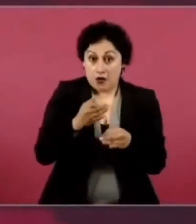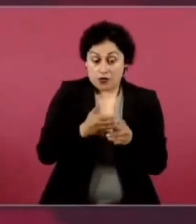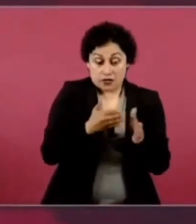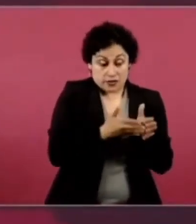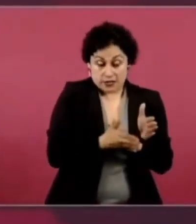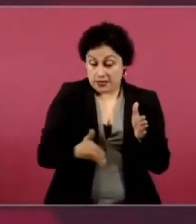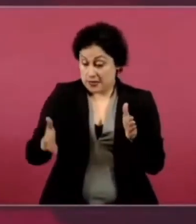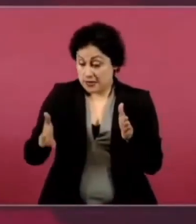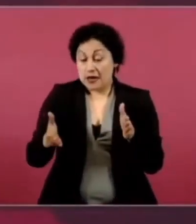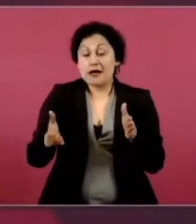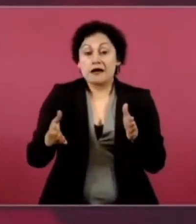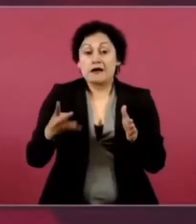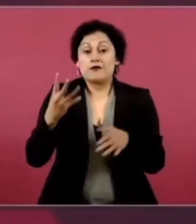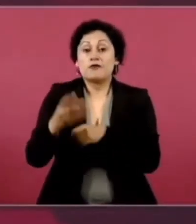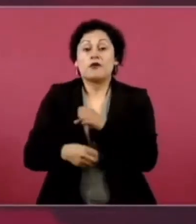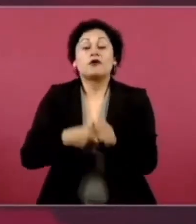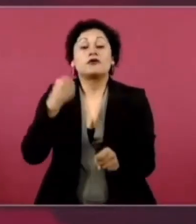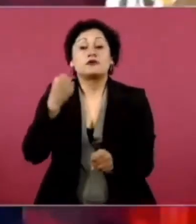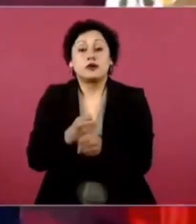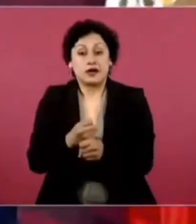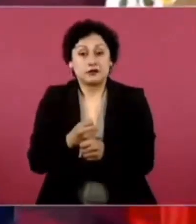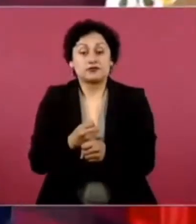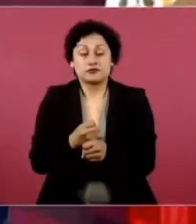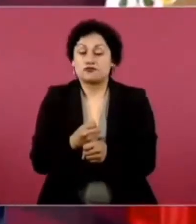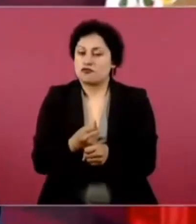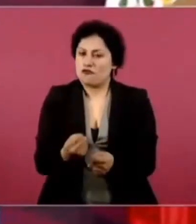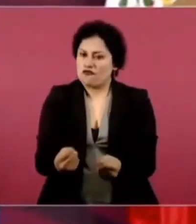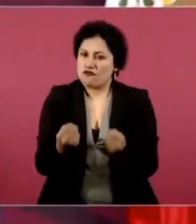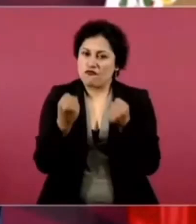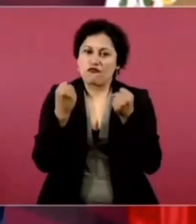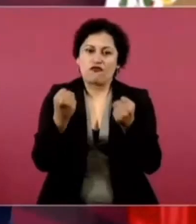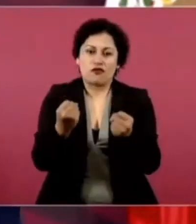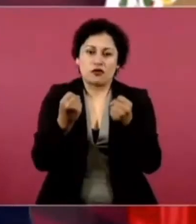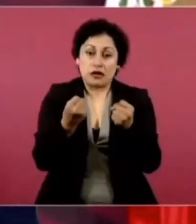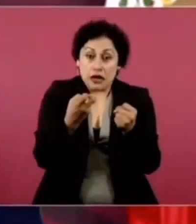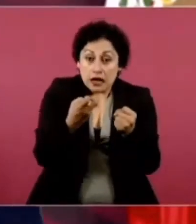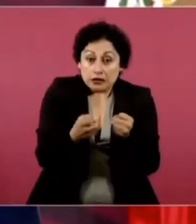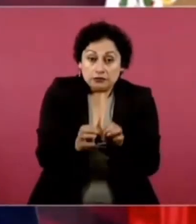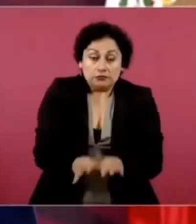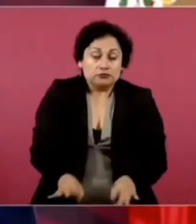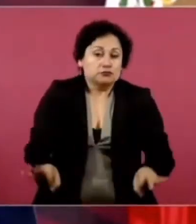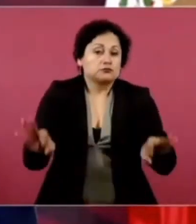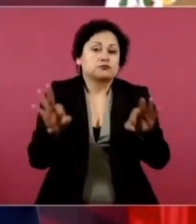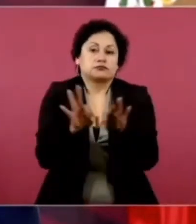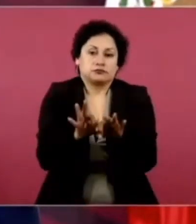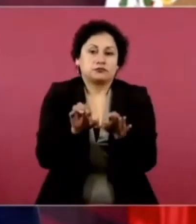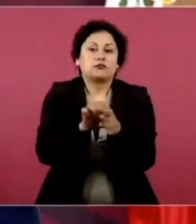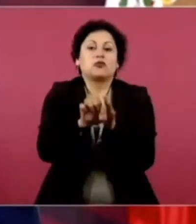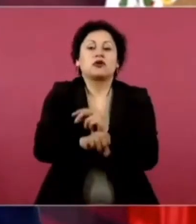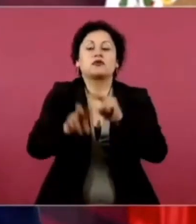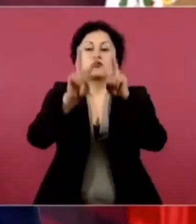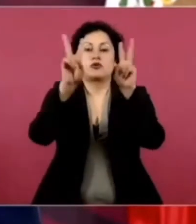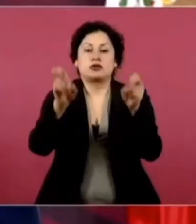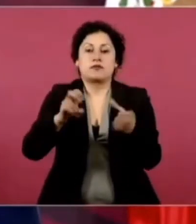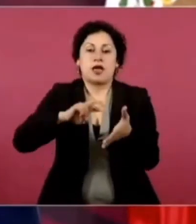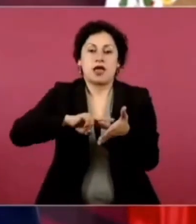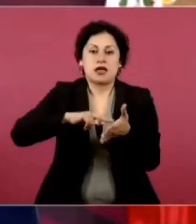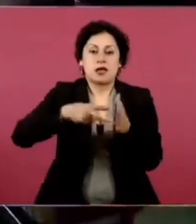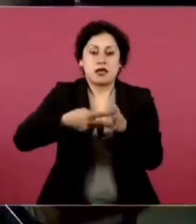son de las cosas muy importantes, la ingeniería civil.